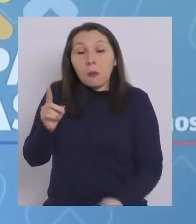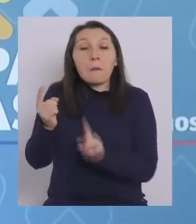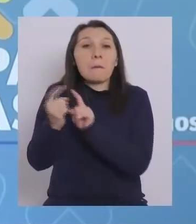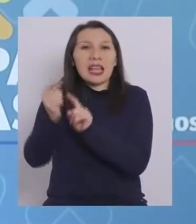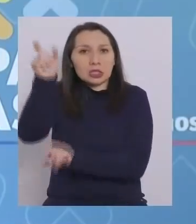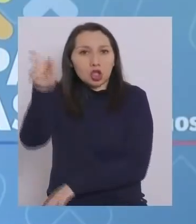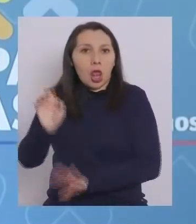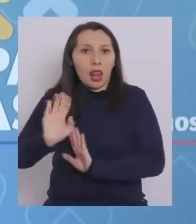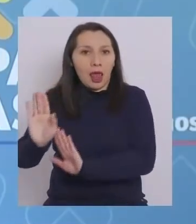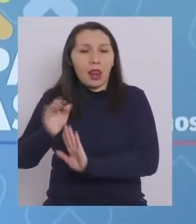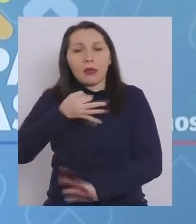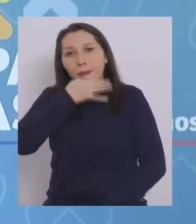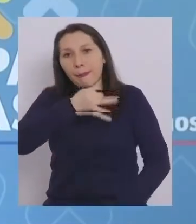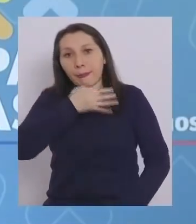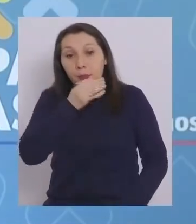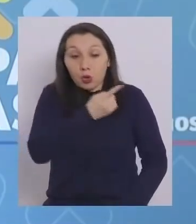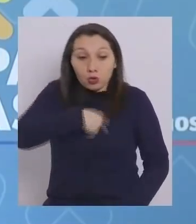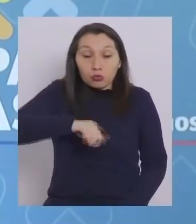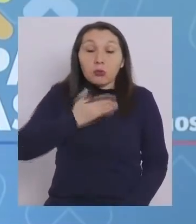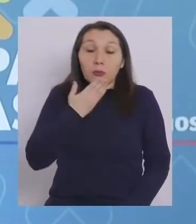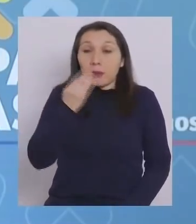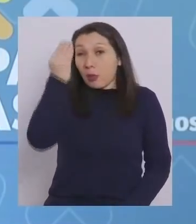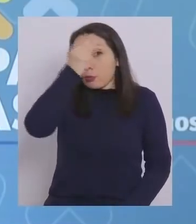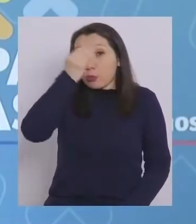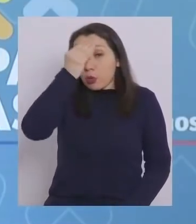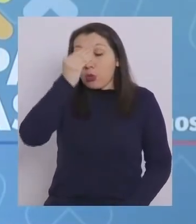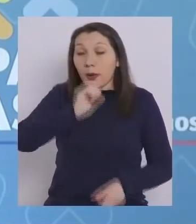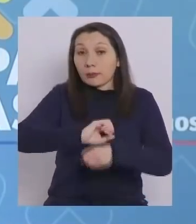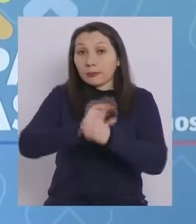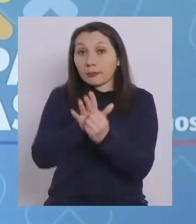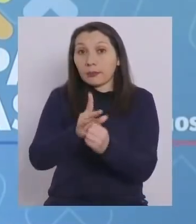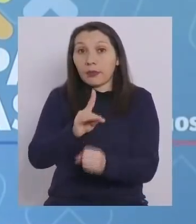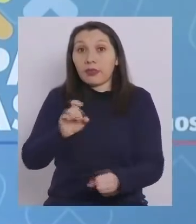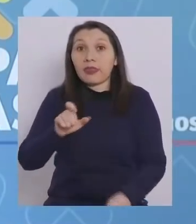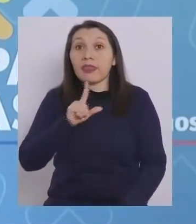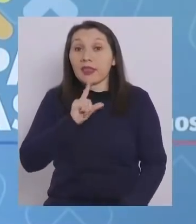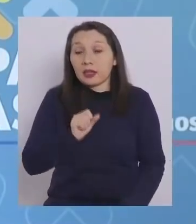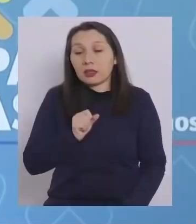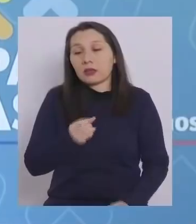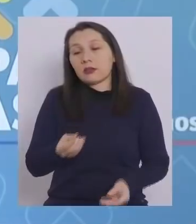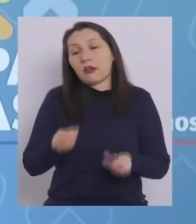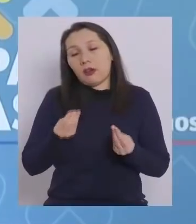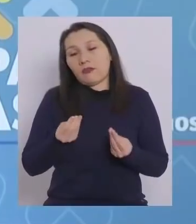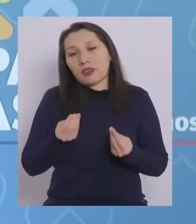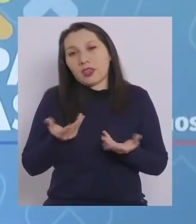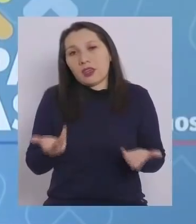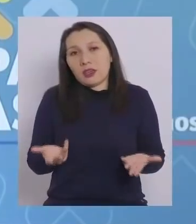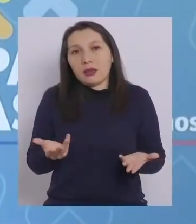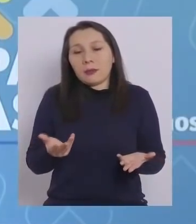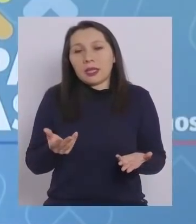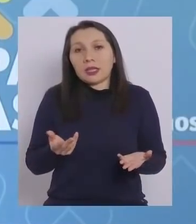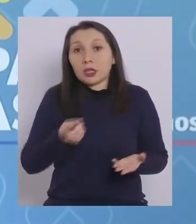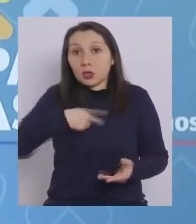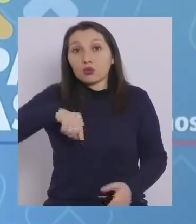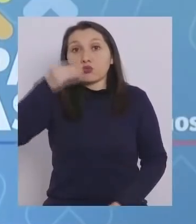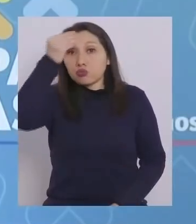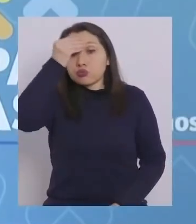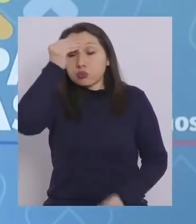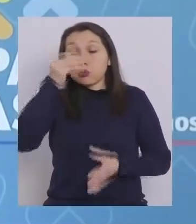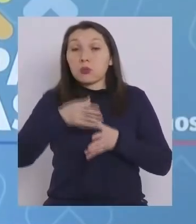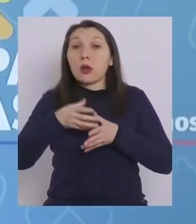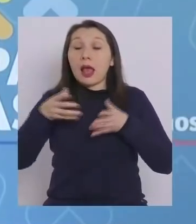personales. Y nosotros también estamos preocupados de la variante Delta. Evidentemente que nos preocupa